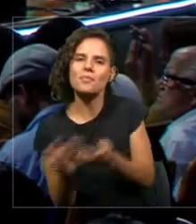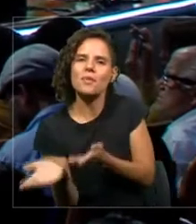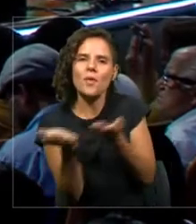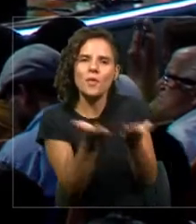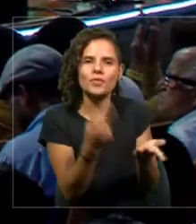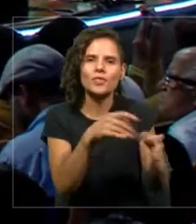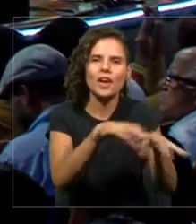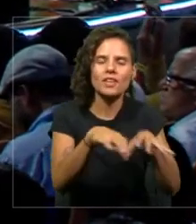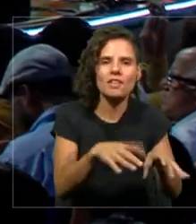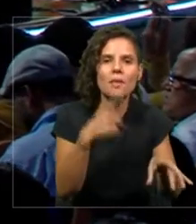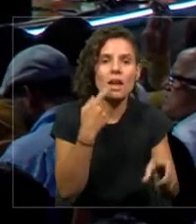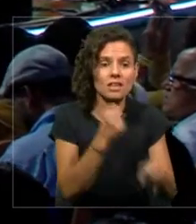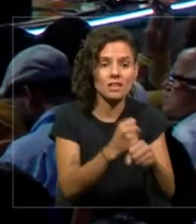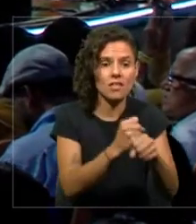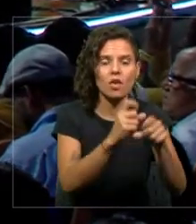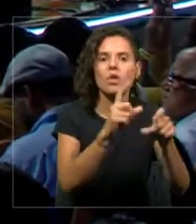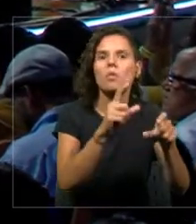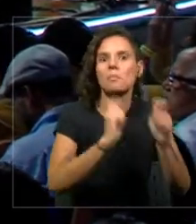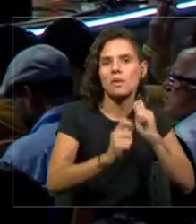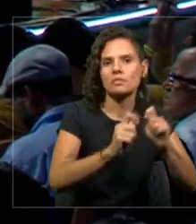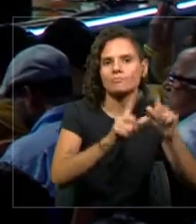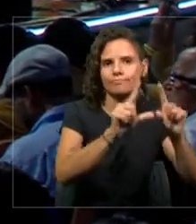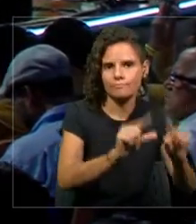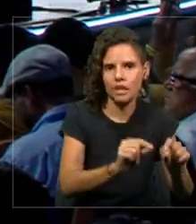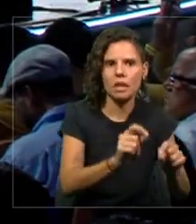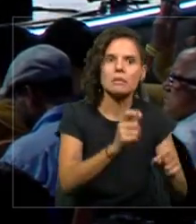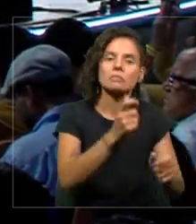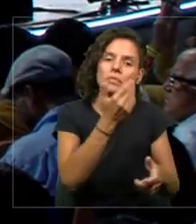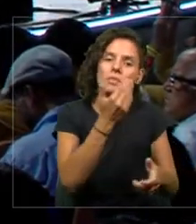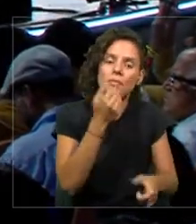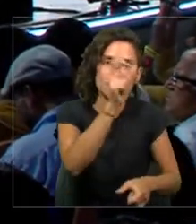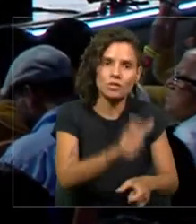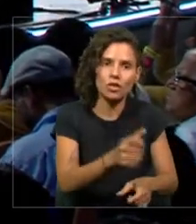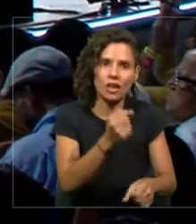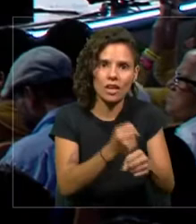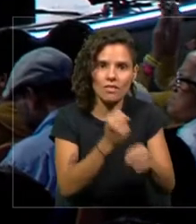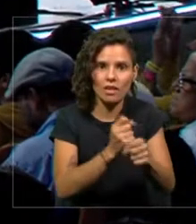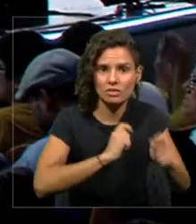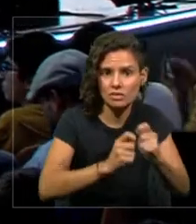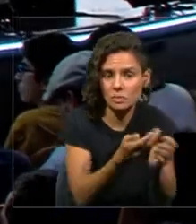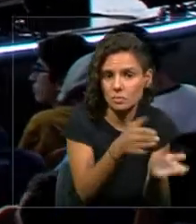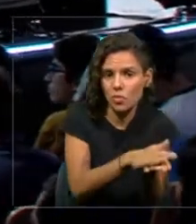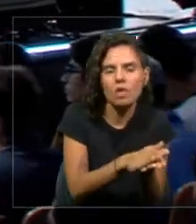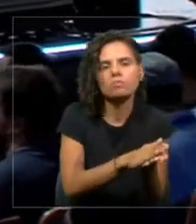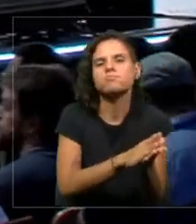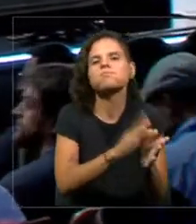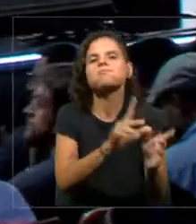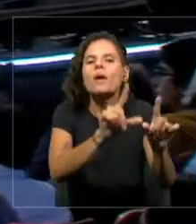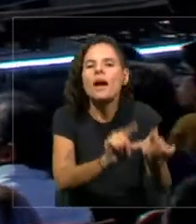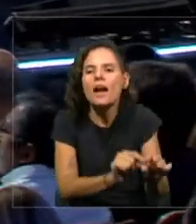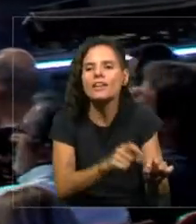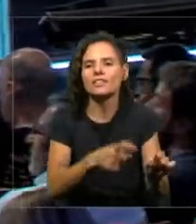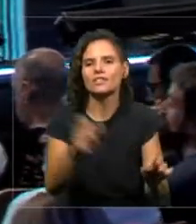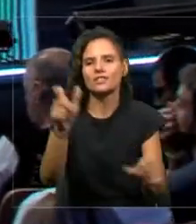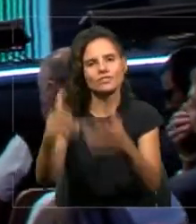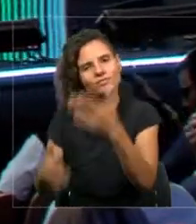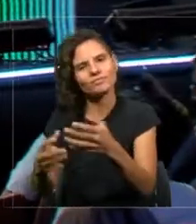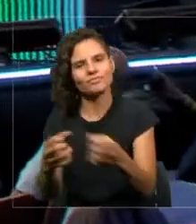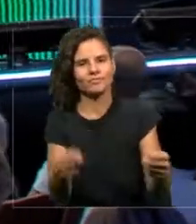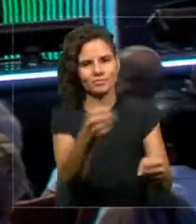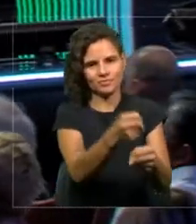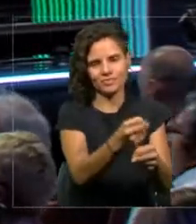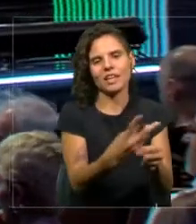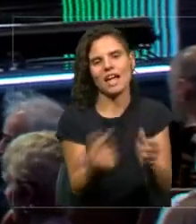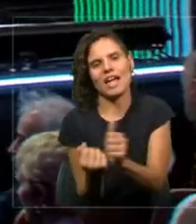riesgos de trabajo y reduciendo las tasas de mortalidad de los lugares en donde los empleados se desempeñan. En el 2025